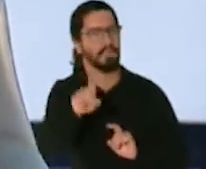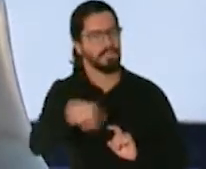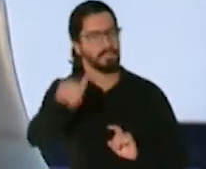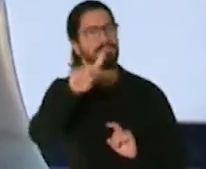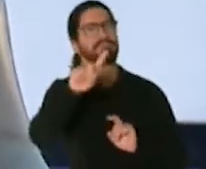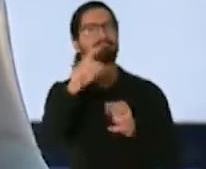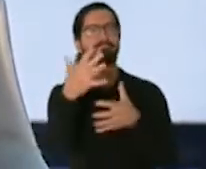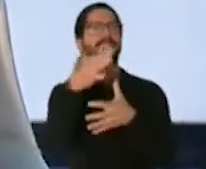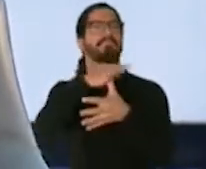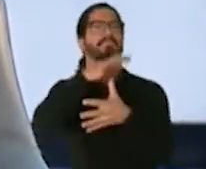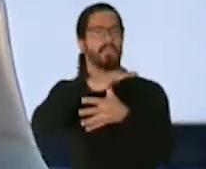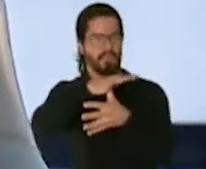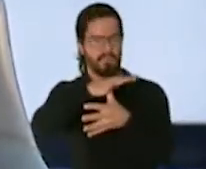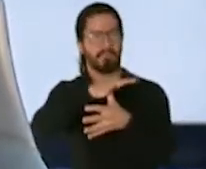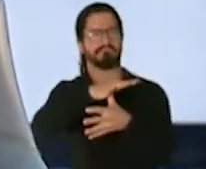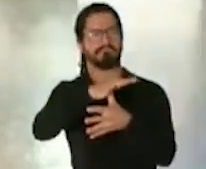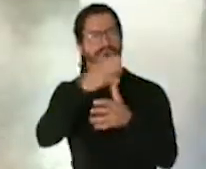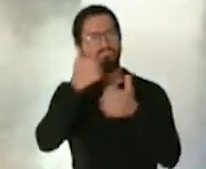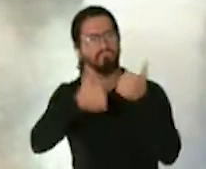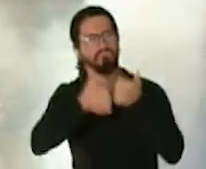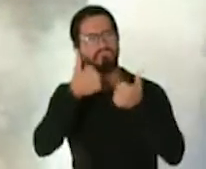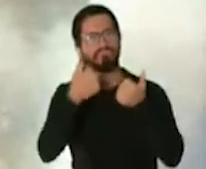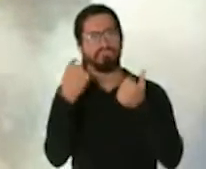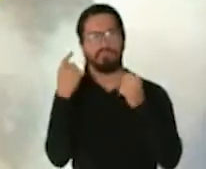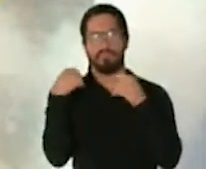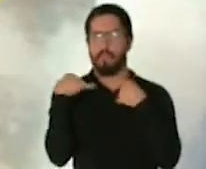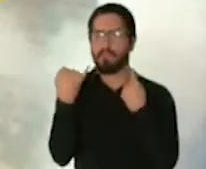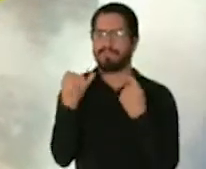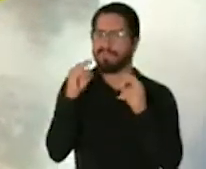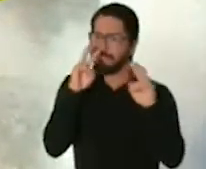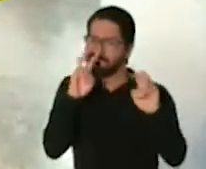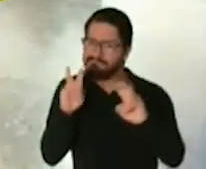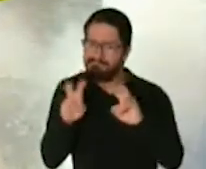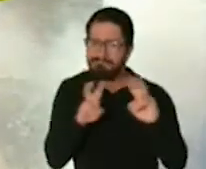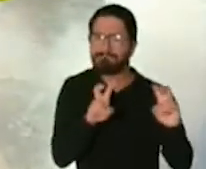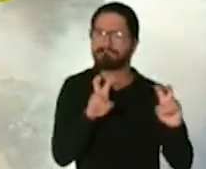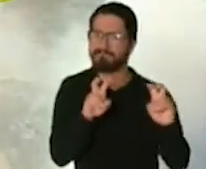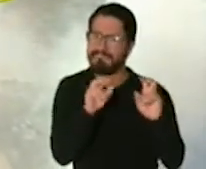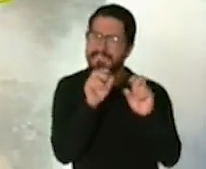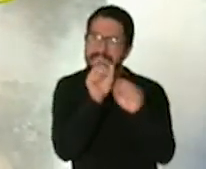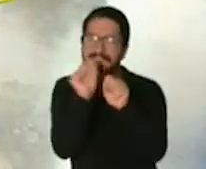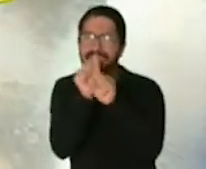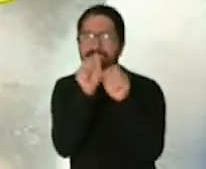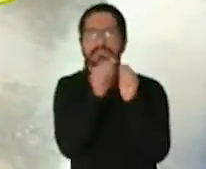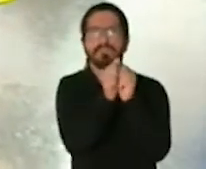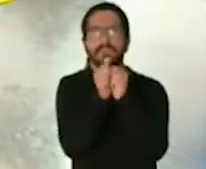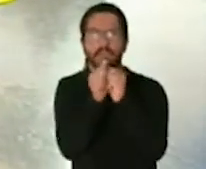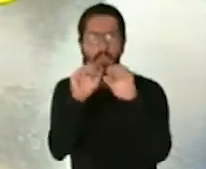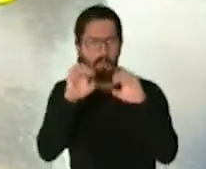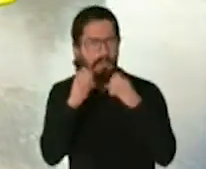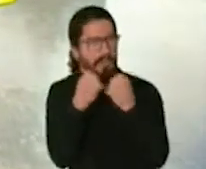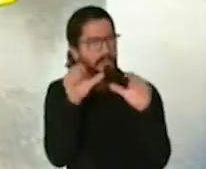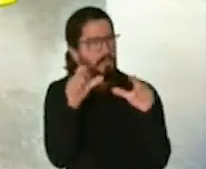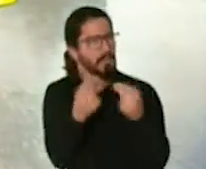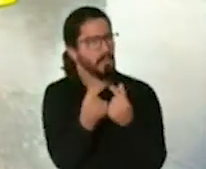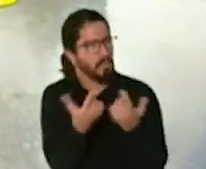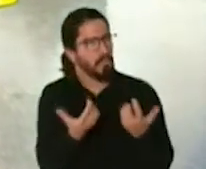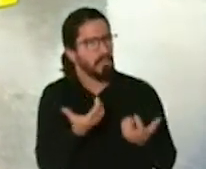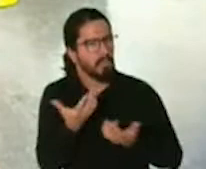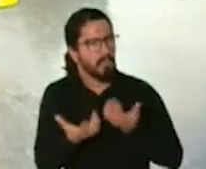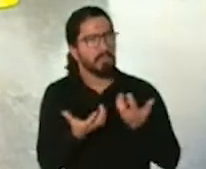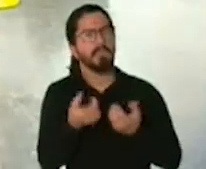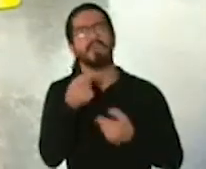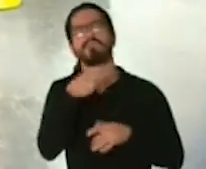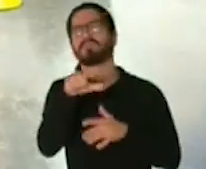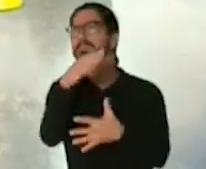usted ha hecho el análisis está trabajando ya con la coalición de hecho es algo bastante novedoso lo que se ha formado ¿cuál es la prioridad número uno?